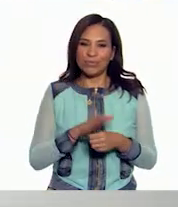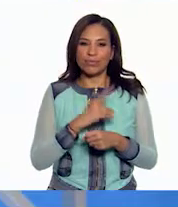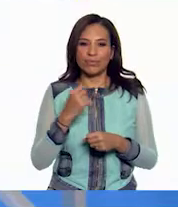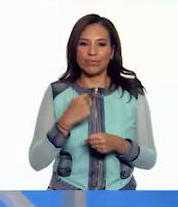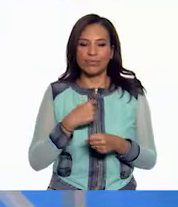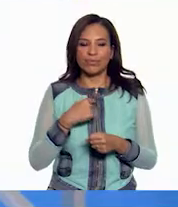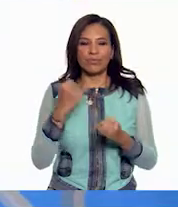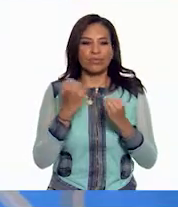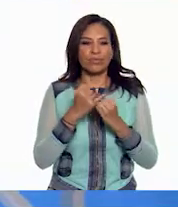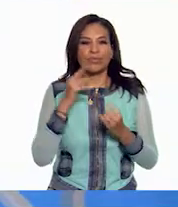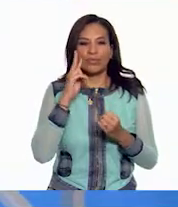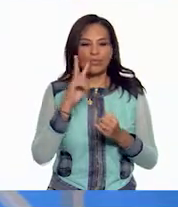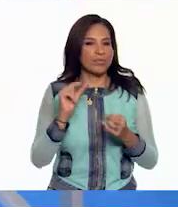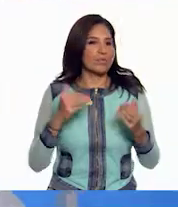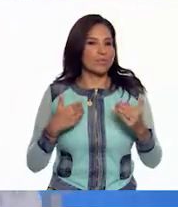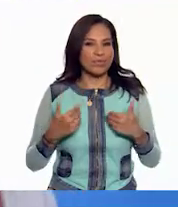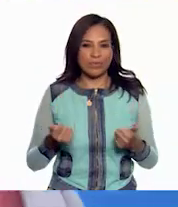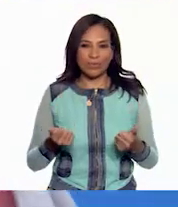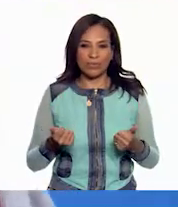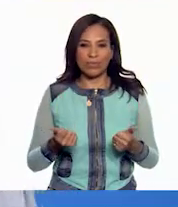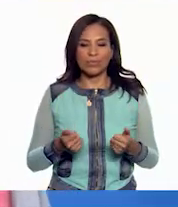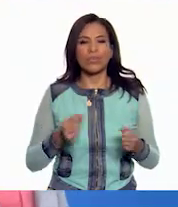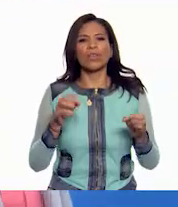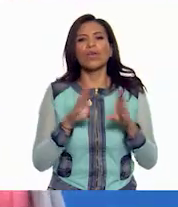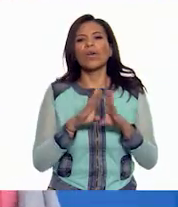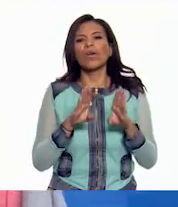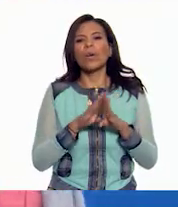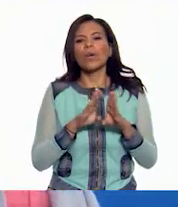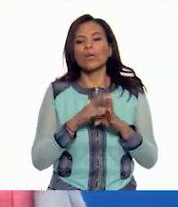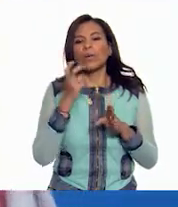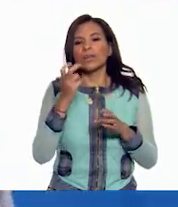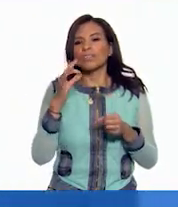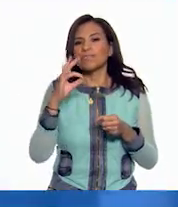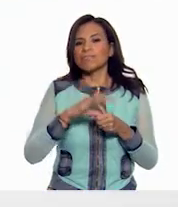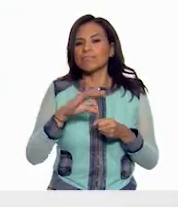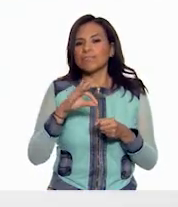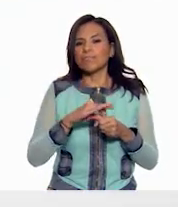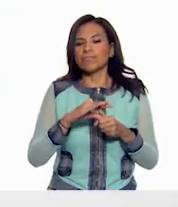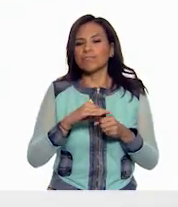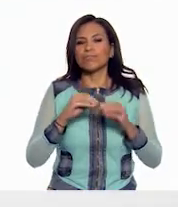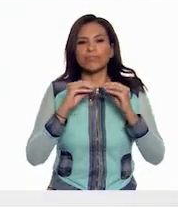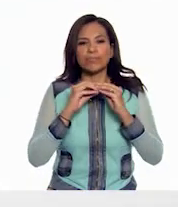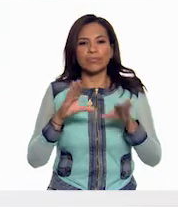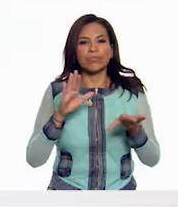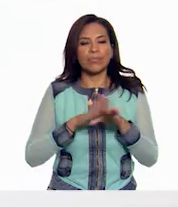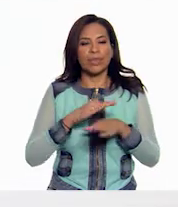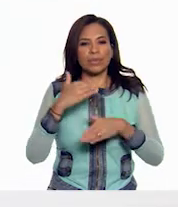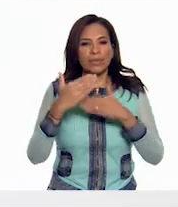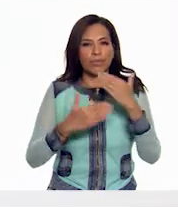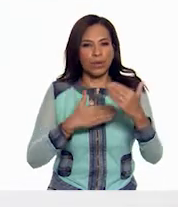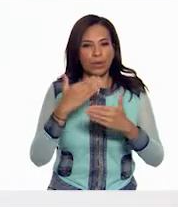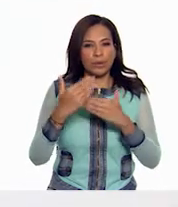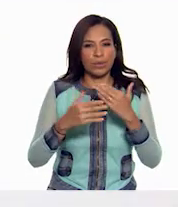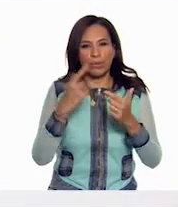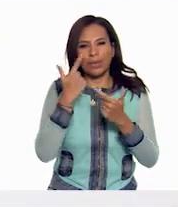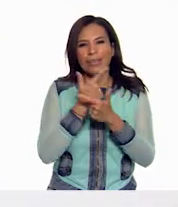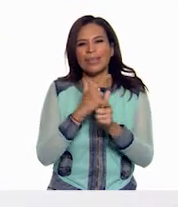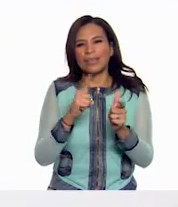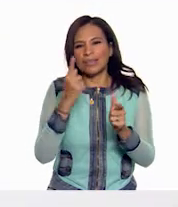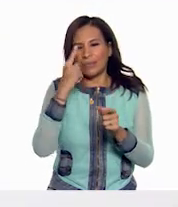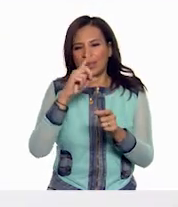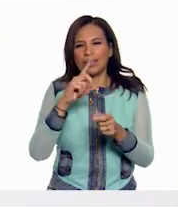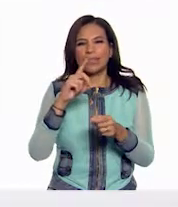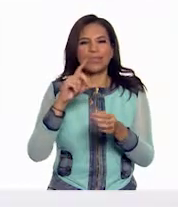yo hay algo que aquí no entiendo. ¿Cómo es que estas elecciones promovieron el proceso de democratización?